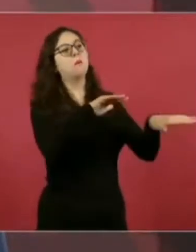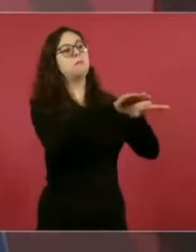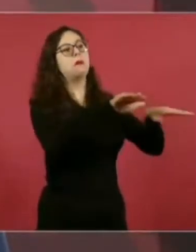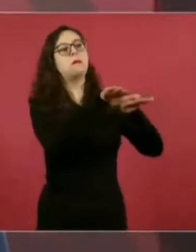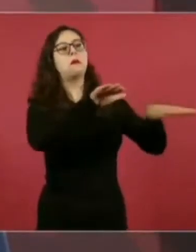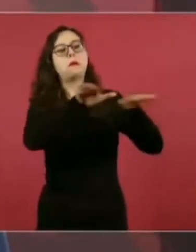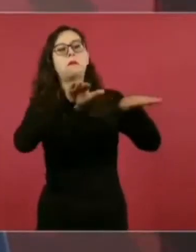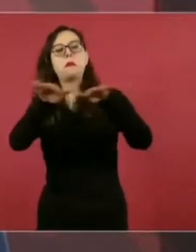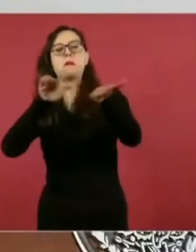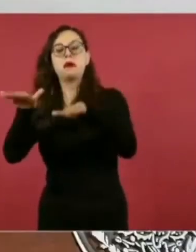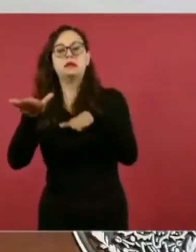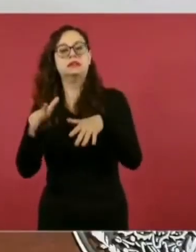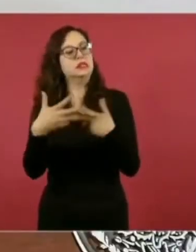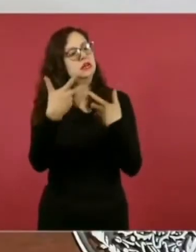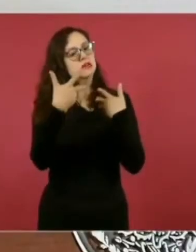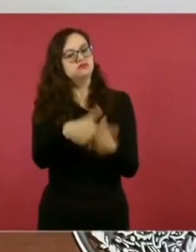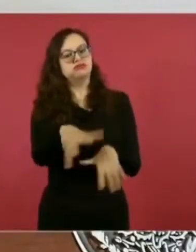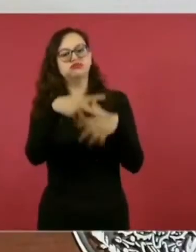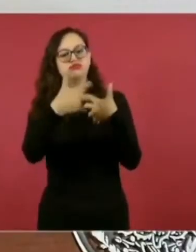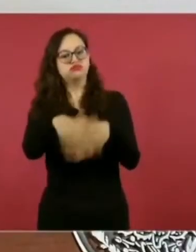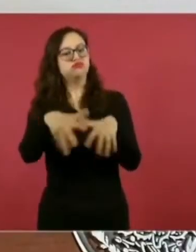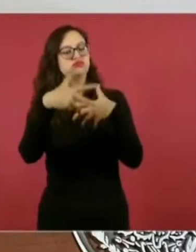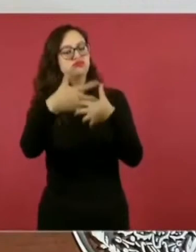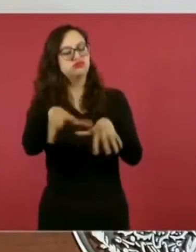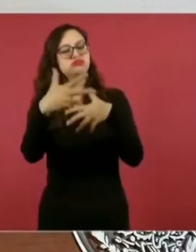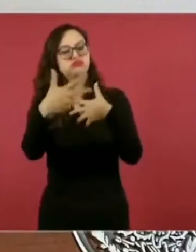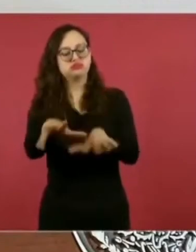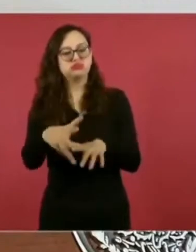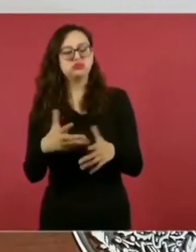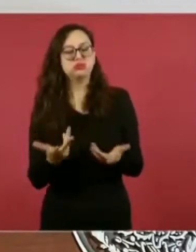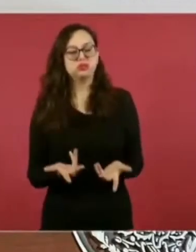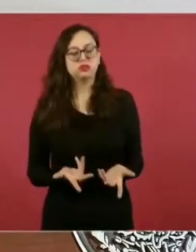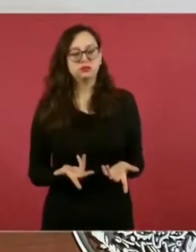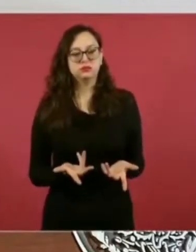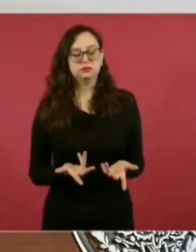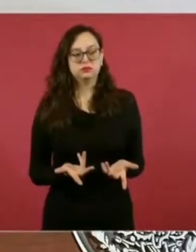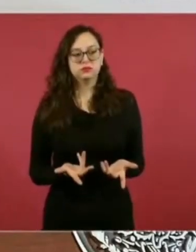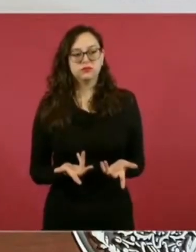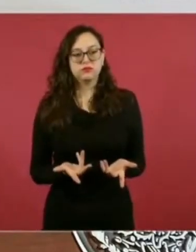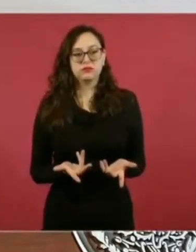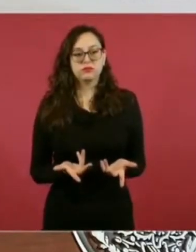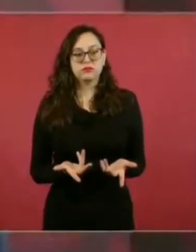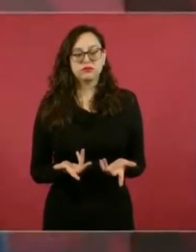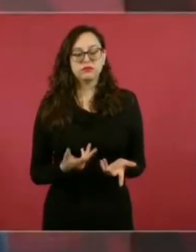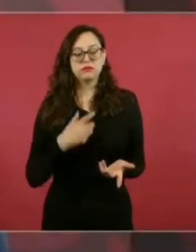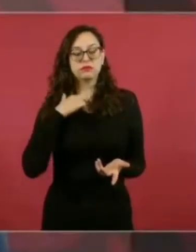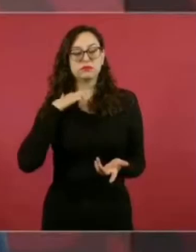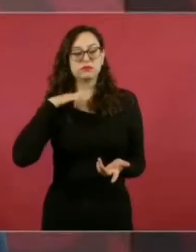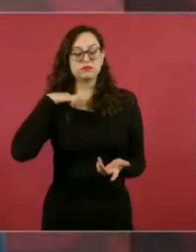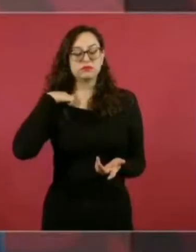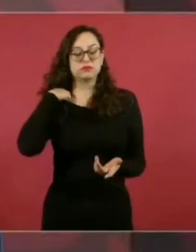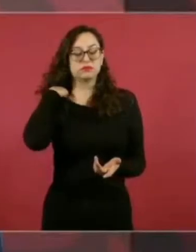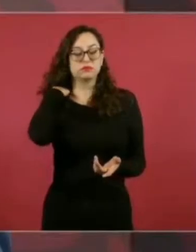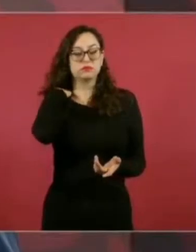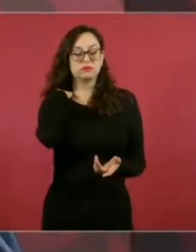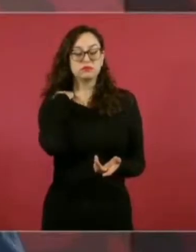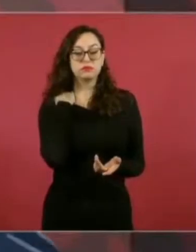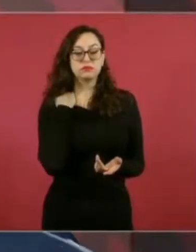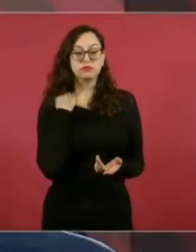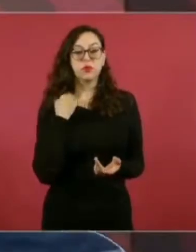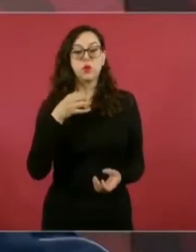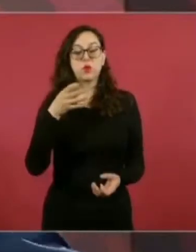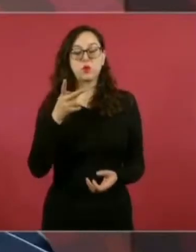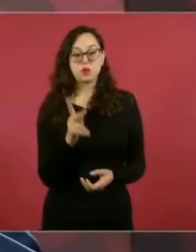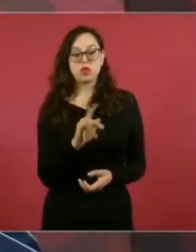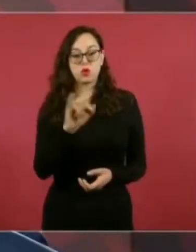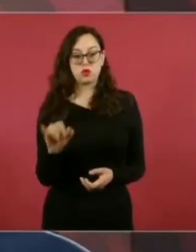y no sólo a los trabajadores del Poder Judicial, también